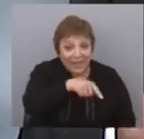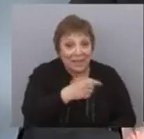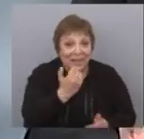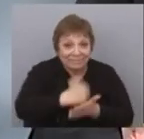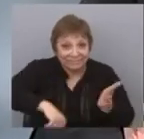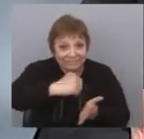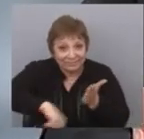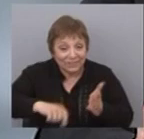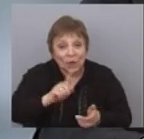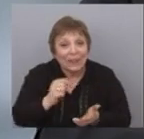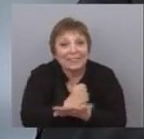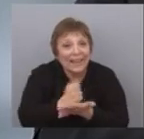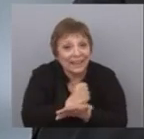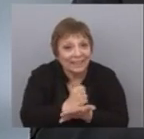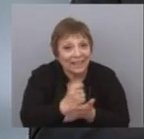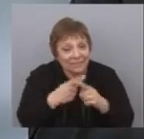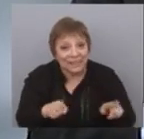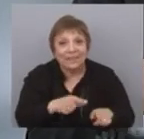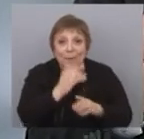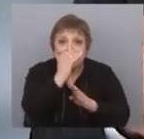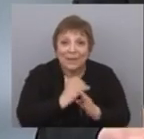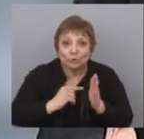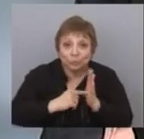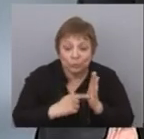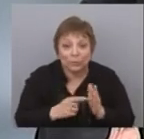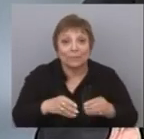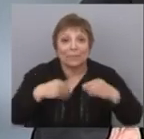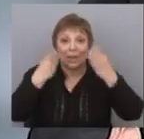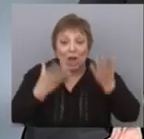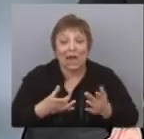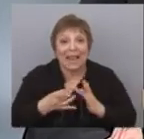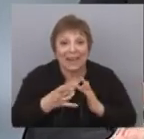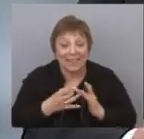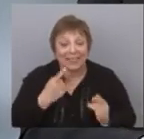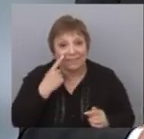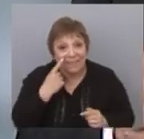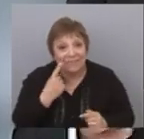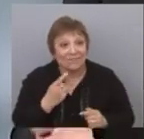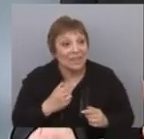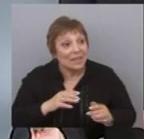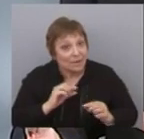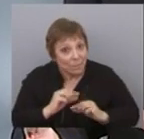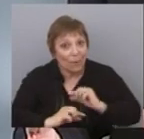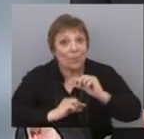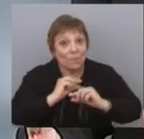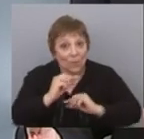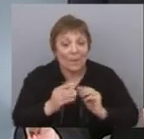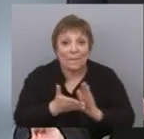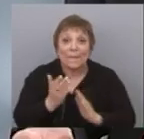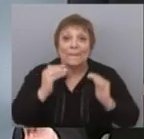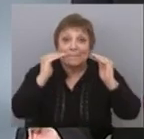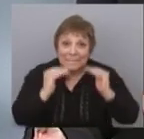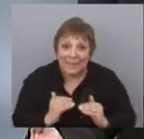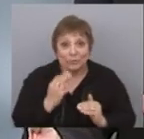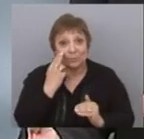sociedad que está mejor, una sociedad en la cual mejoran los niveles de vida de la población, es una sociedad que va a tener menos problemas